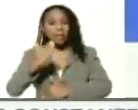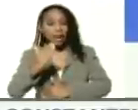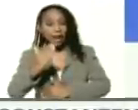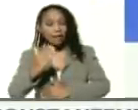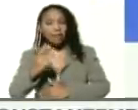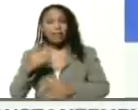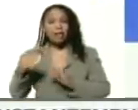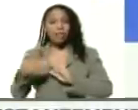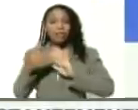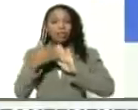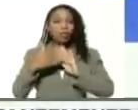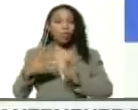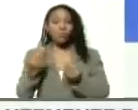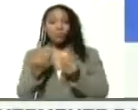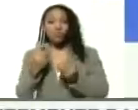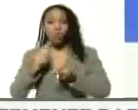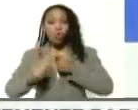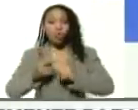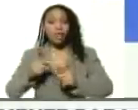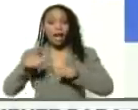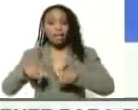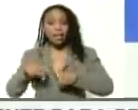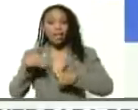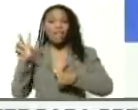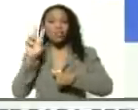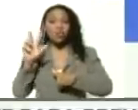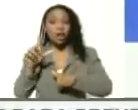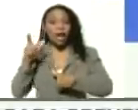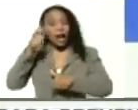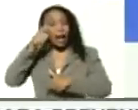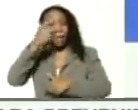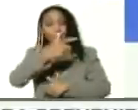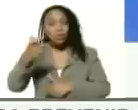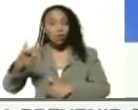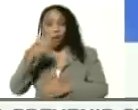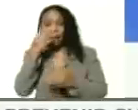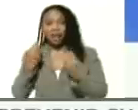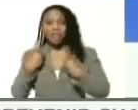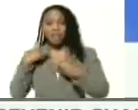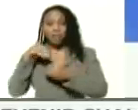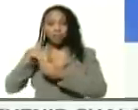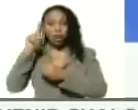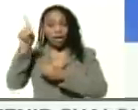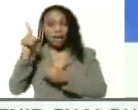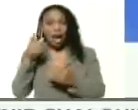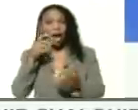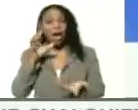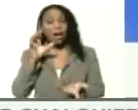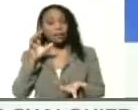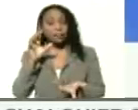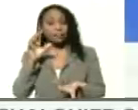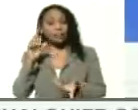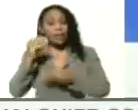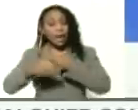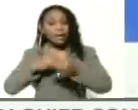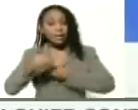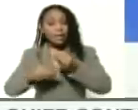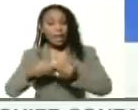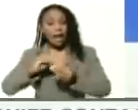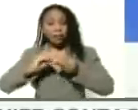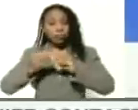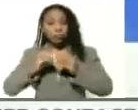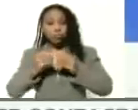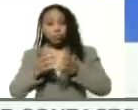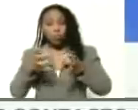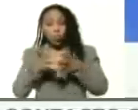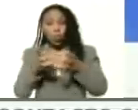venezolanas y venezolanos que viven en esa zona fronteriza, coincide con la creación de un supuesto grupo